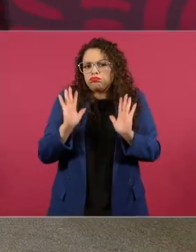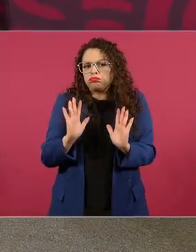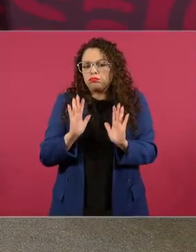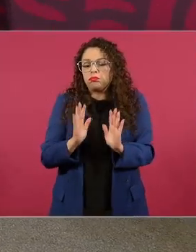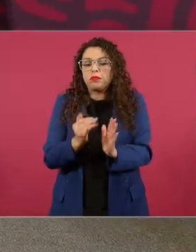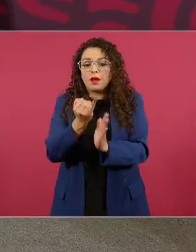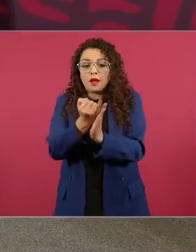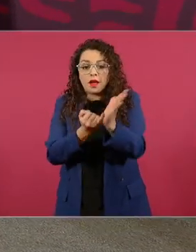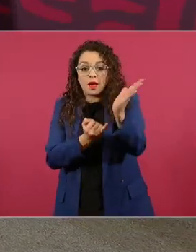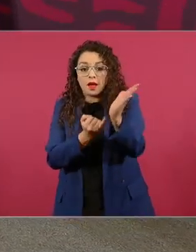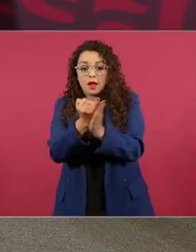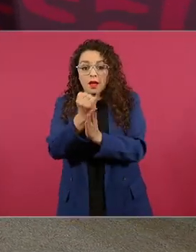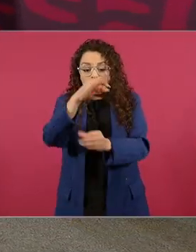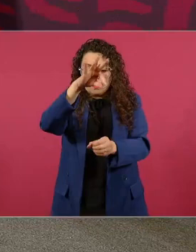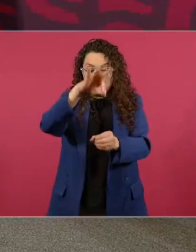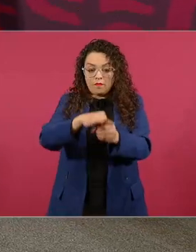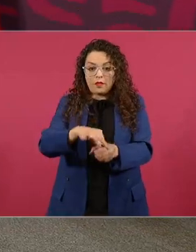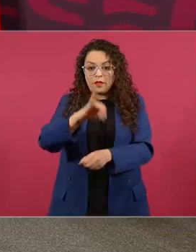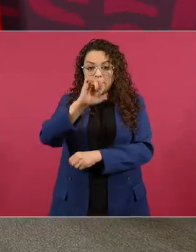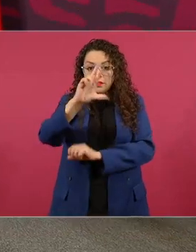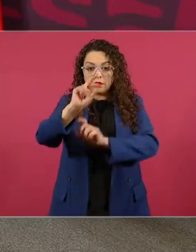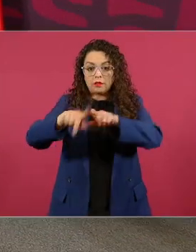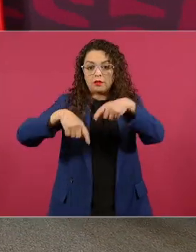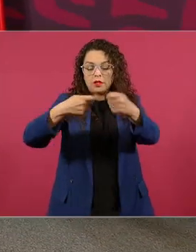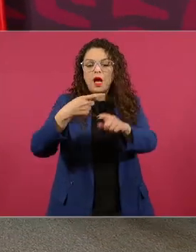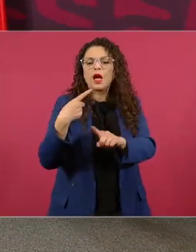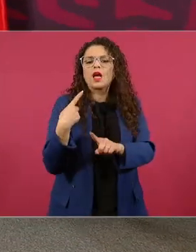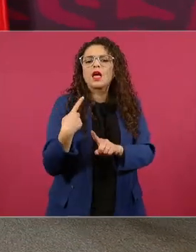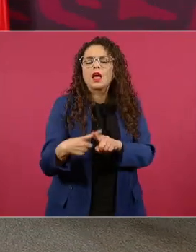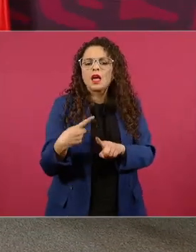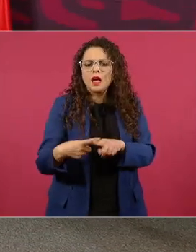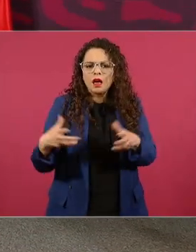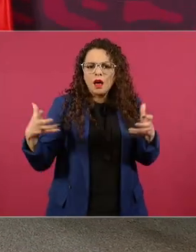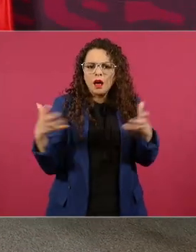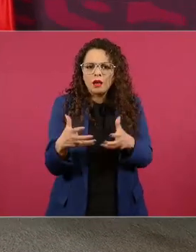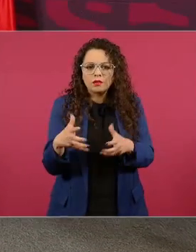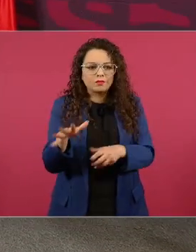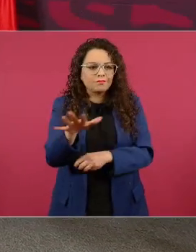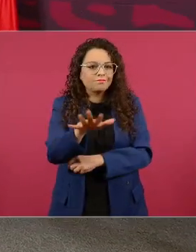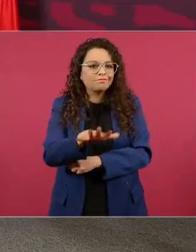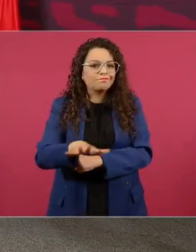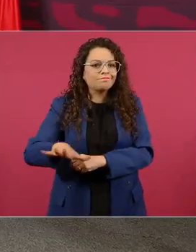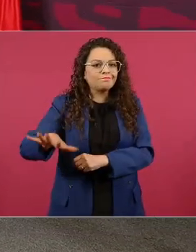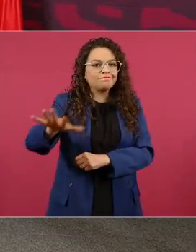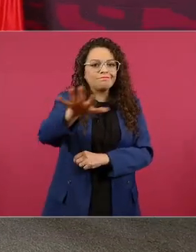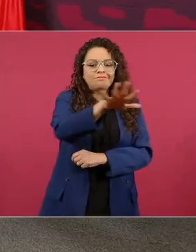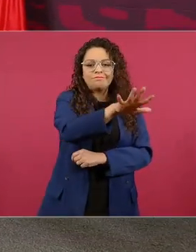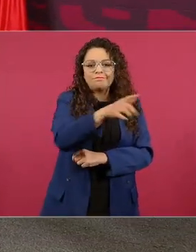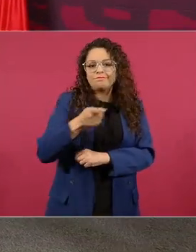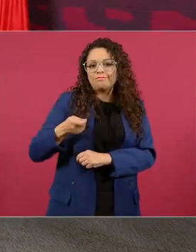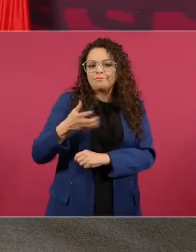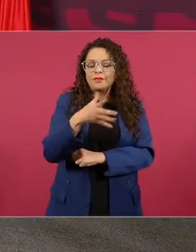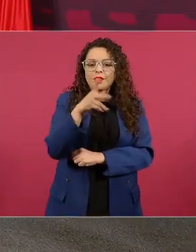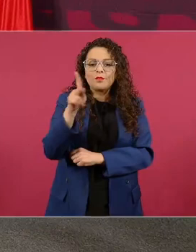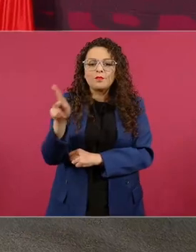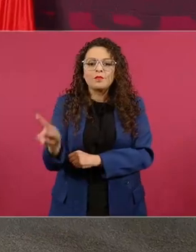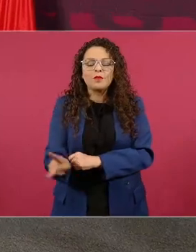el que resuelva tenerle confianza a la gente